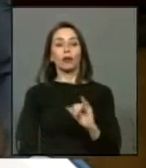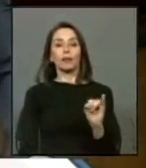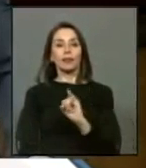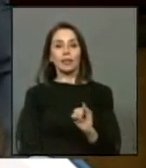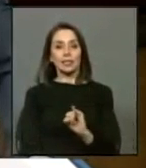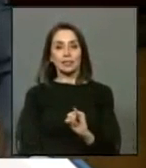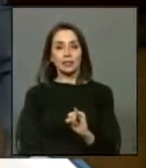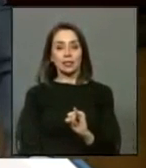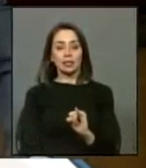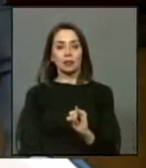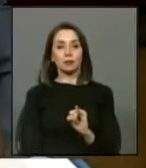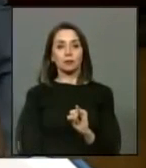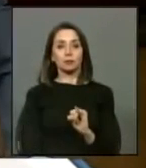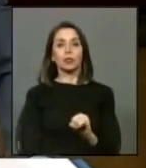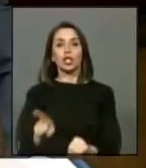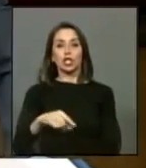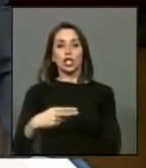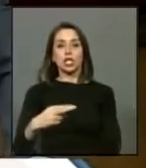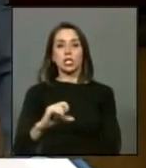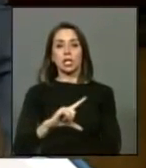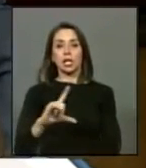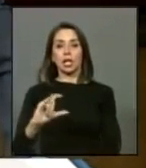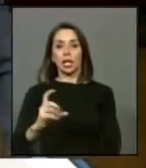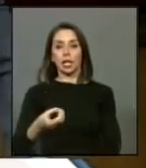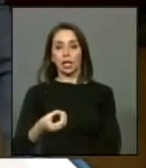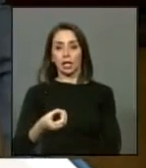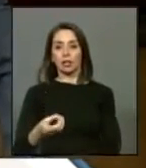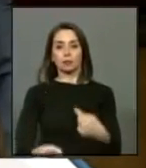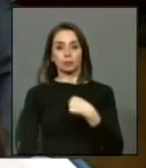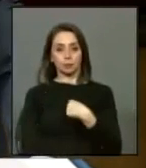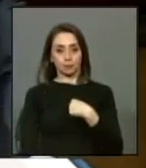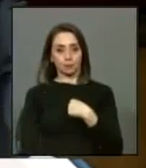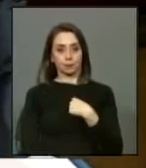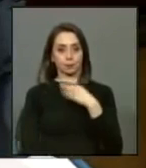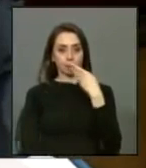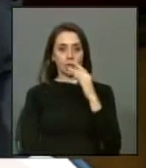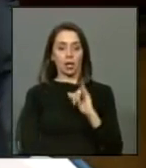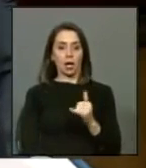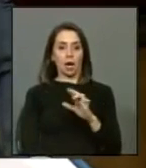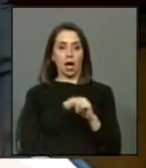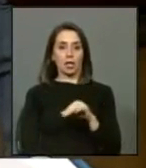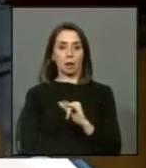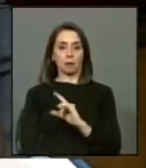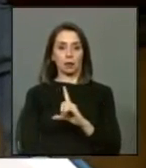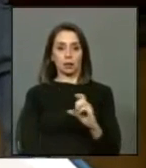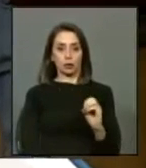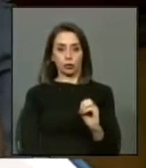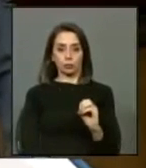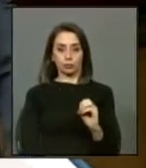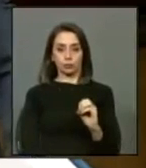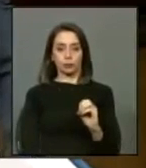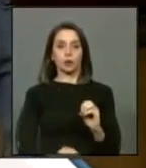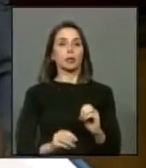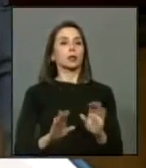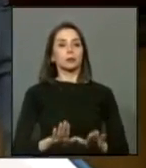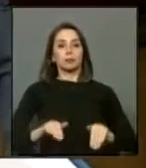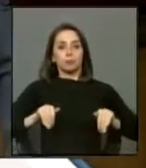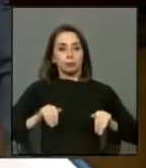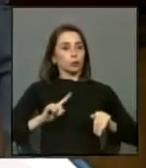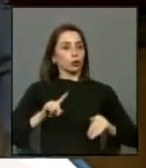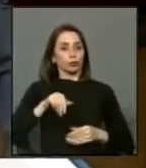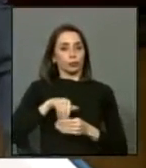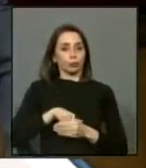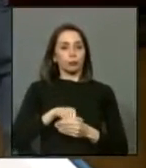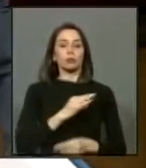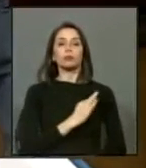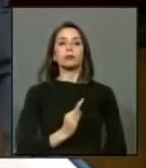Marcelo Chilling y quien habla Enrique Jaramillo se abstuvieron los